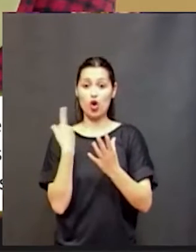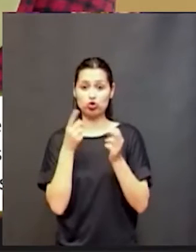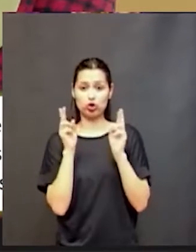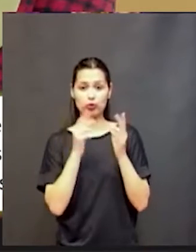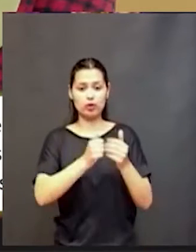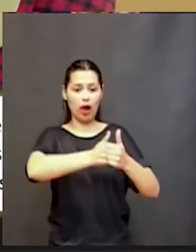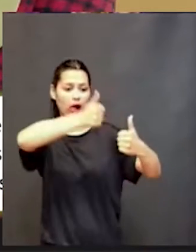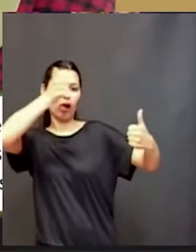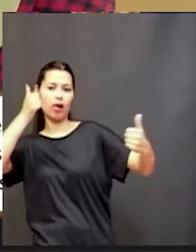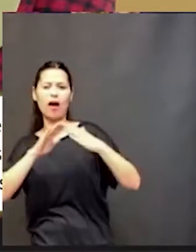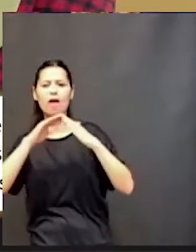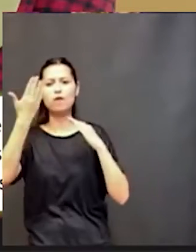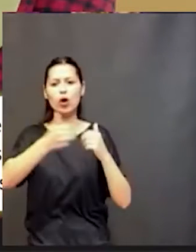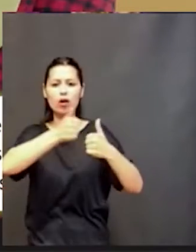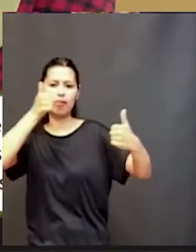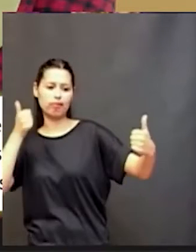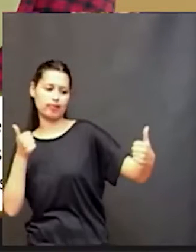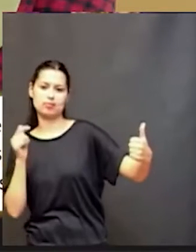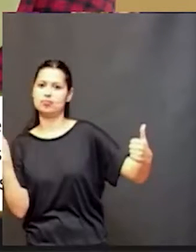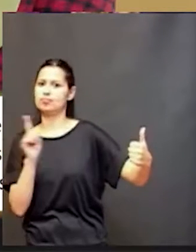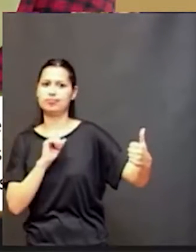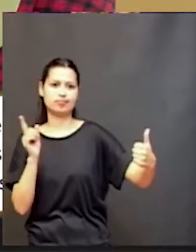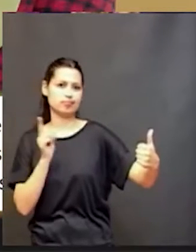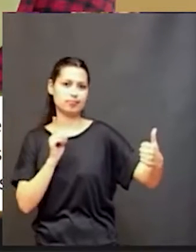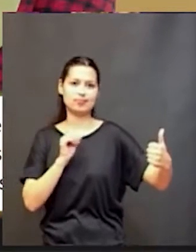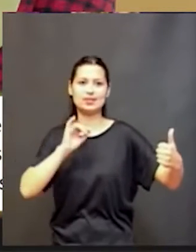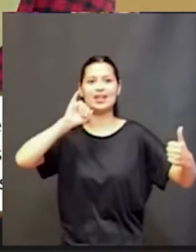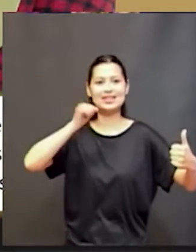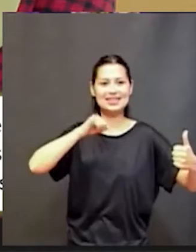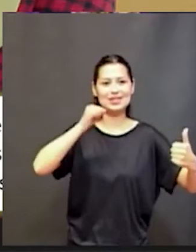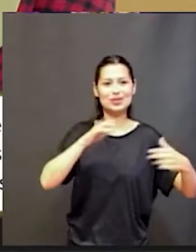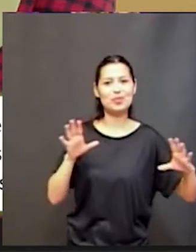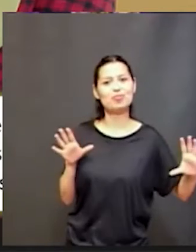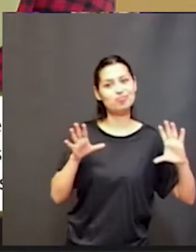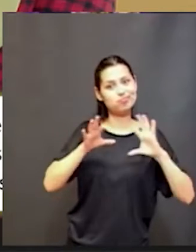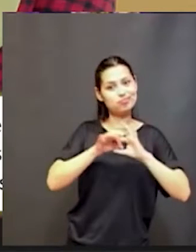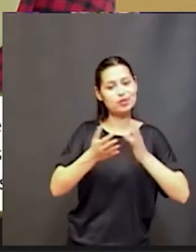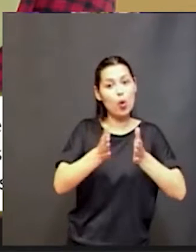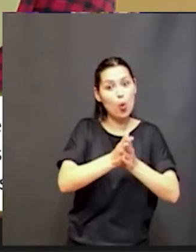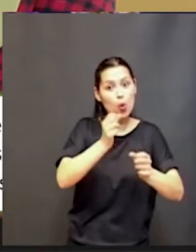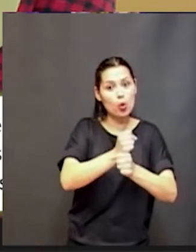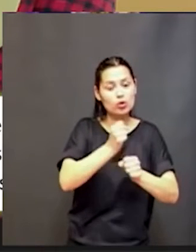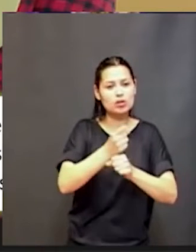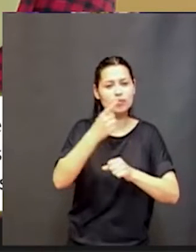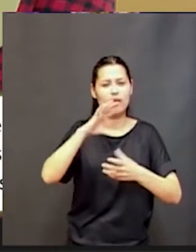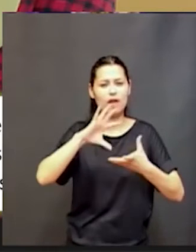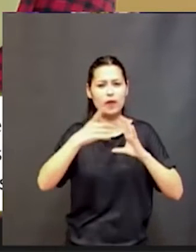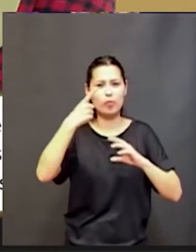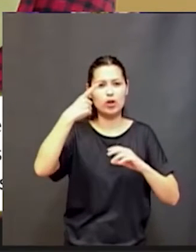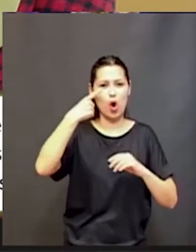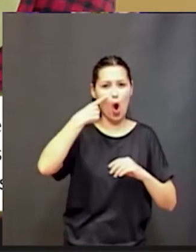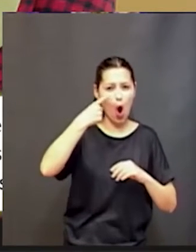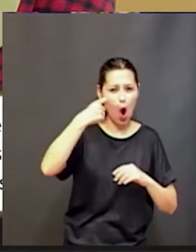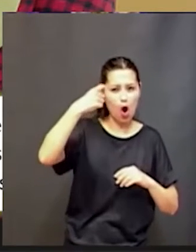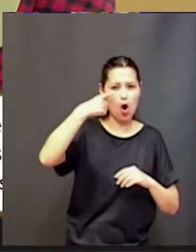aprender consiste en transformar información que recibimos en conjuntos de conocimientos que sean útiles y explotables.